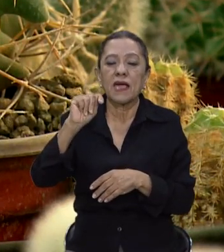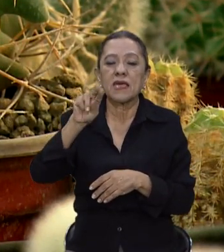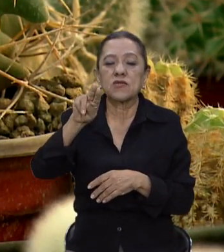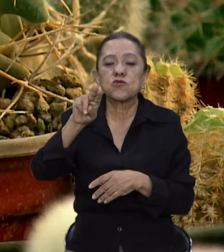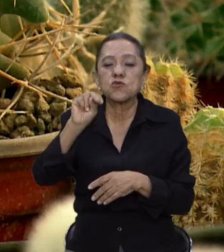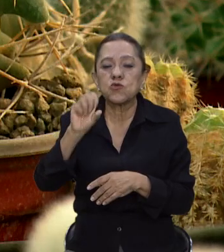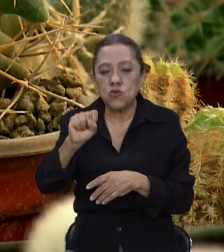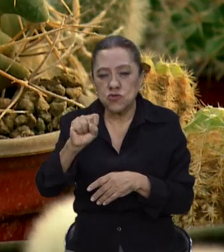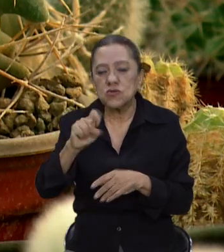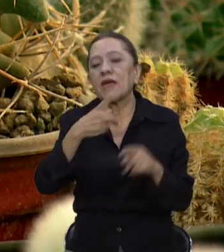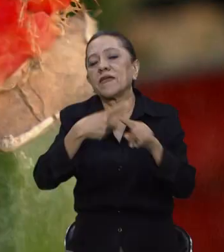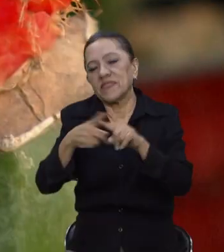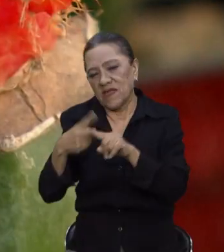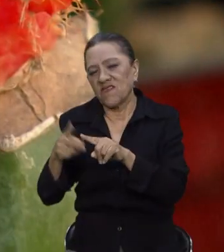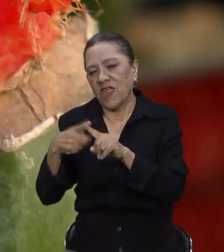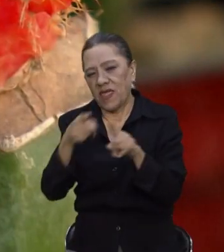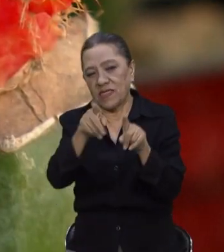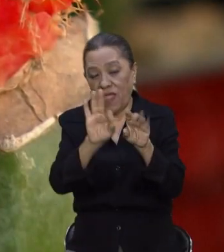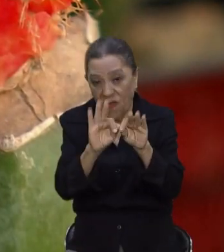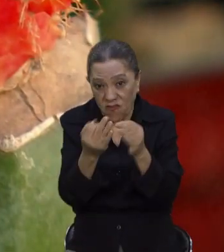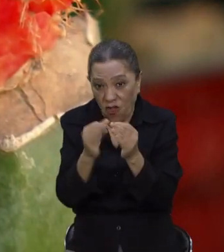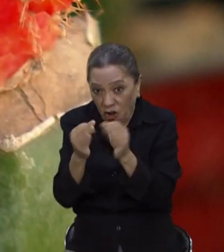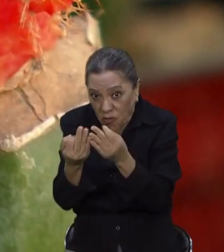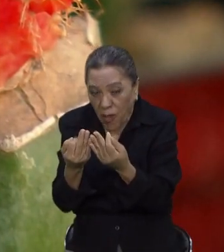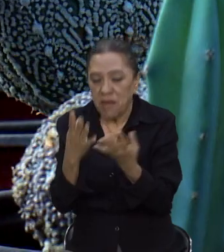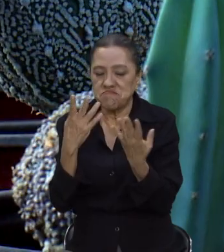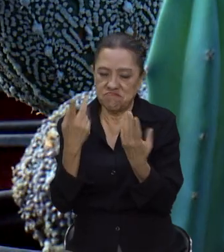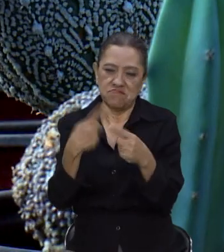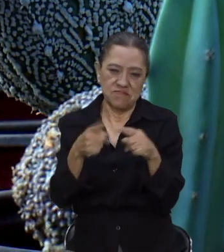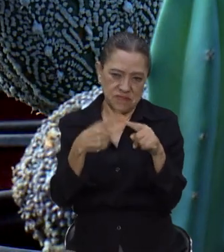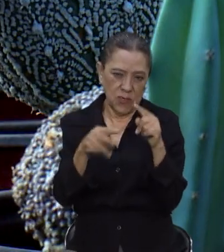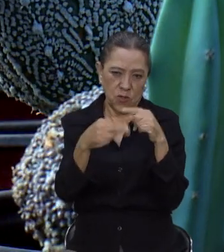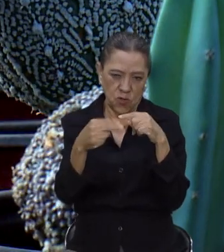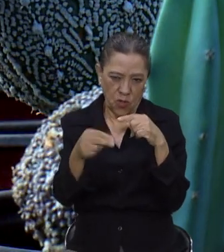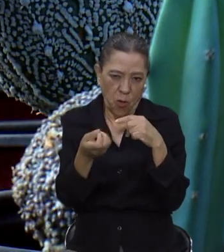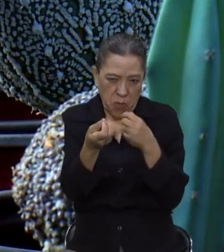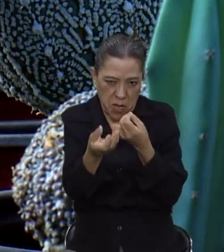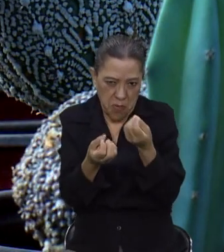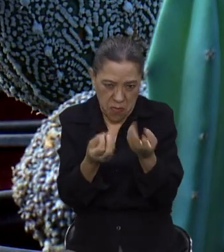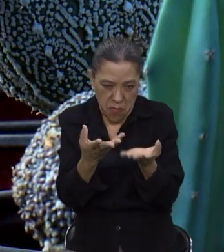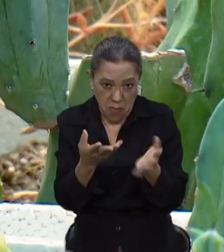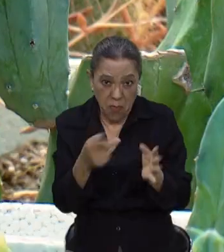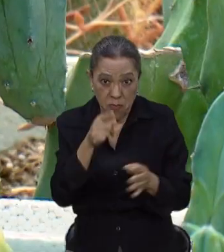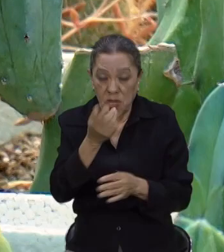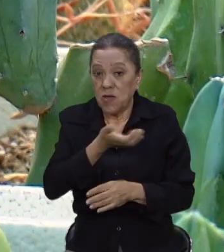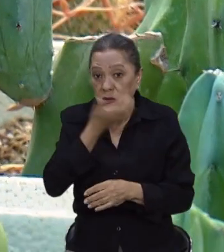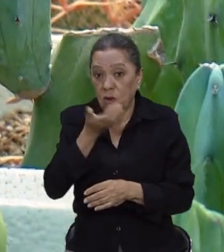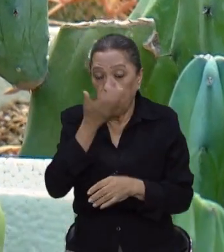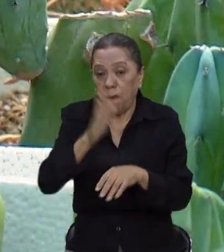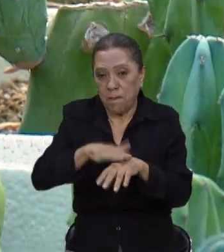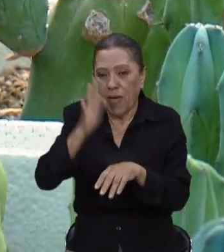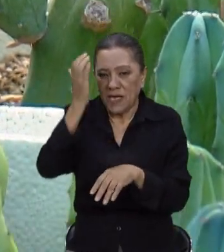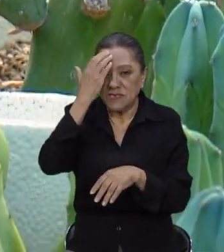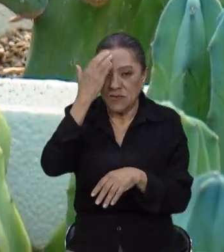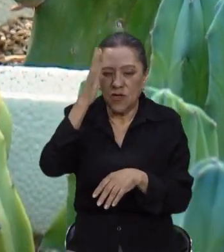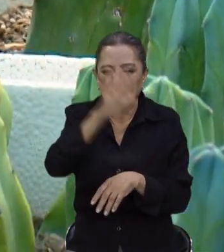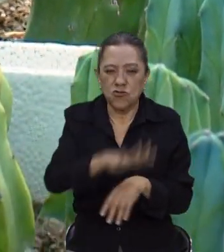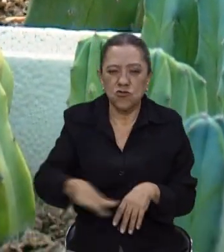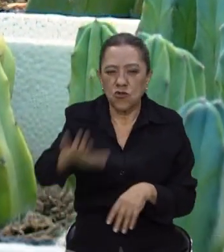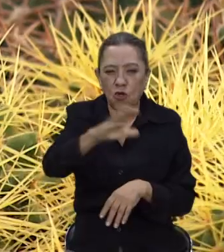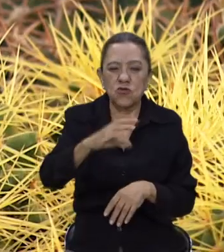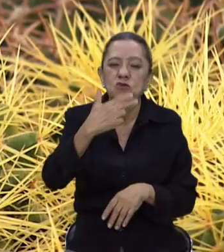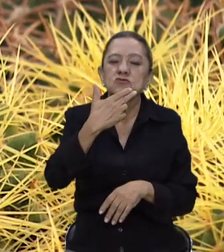brusoni. Igualmente tengo varias especies de astro. Tengo lo que es el garambullo, que es el más conocido